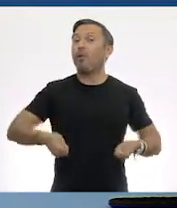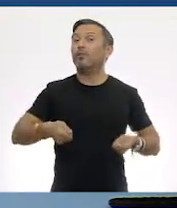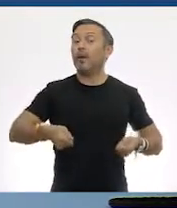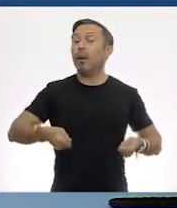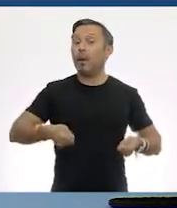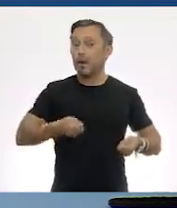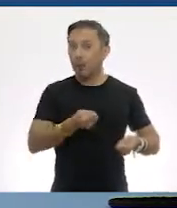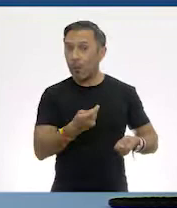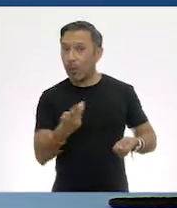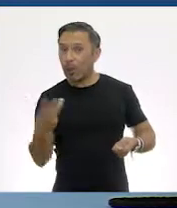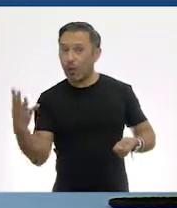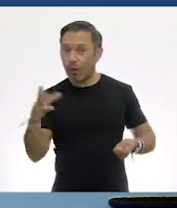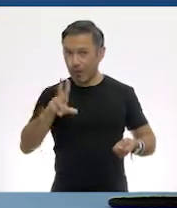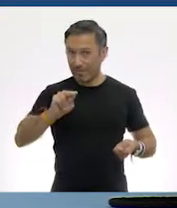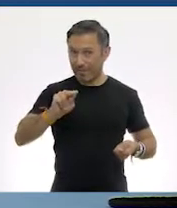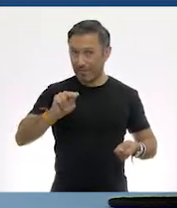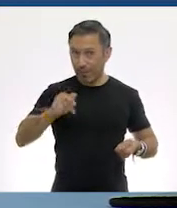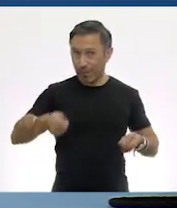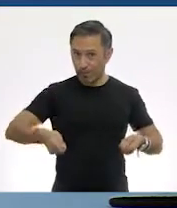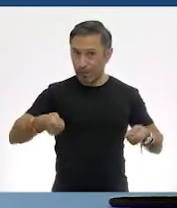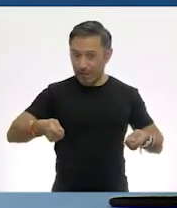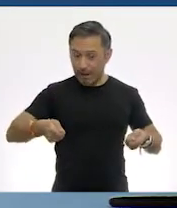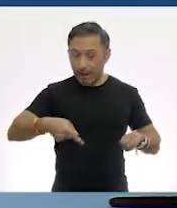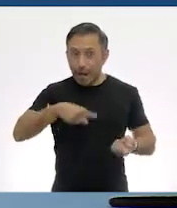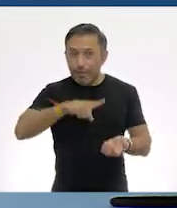50 kilos que pesa cada uno.